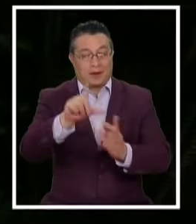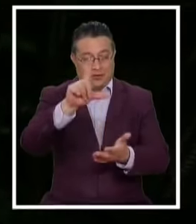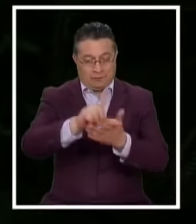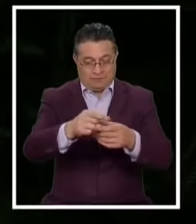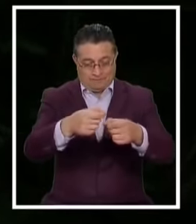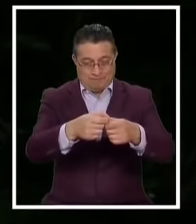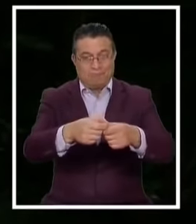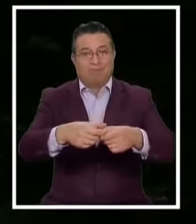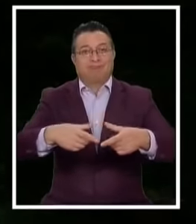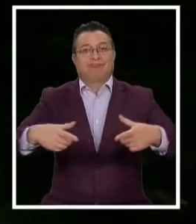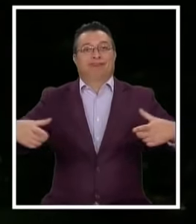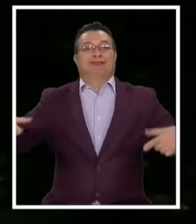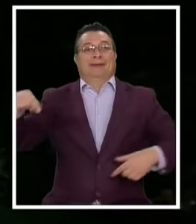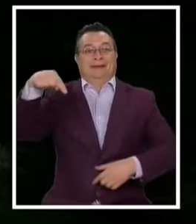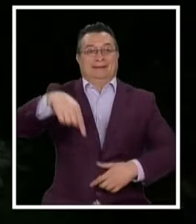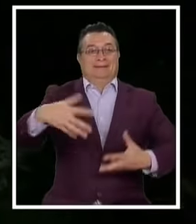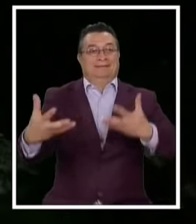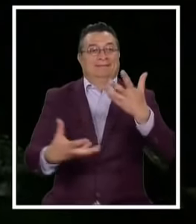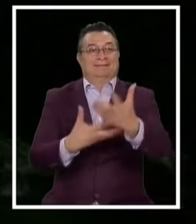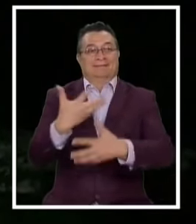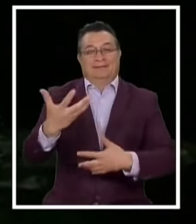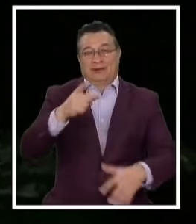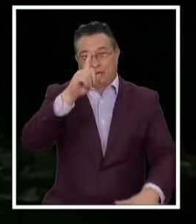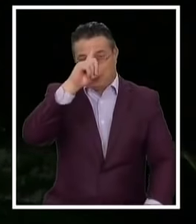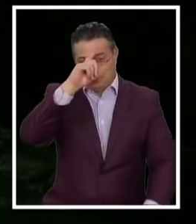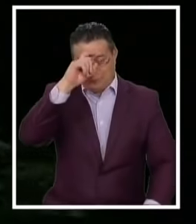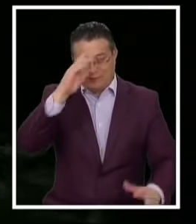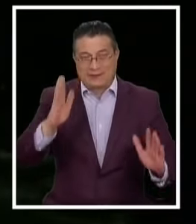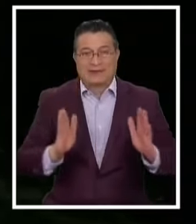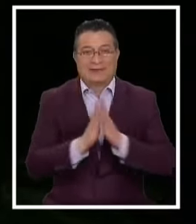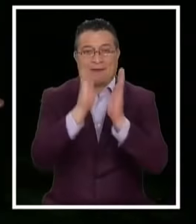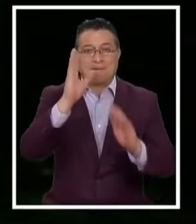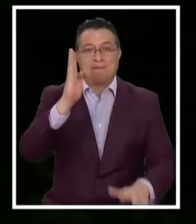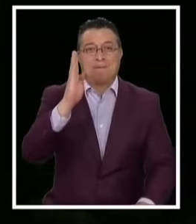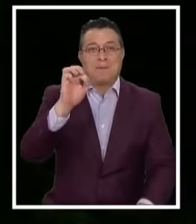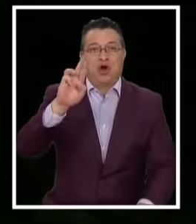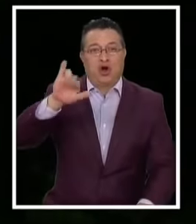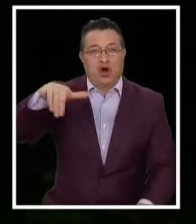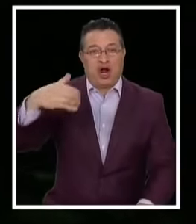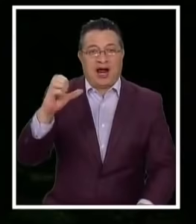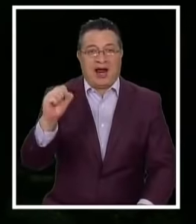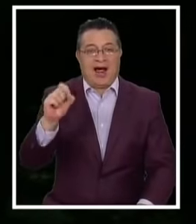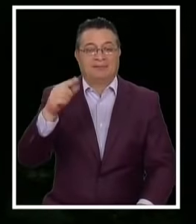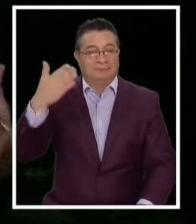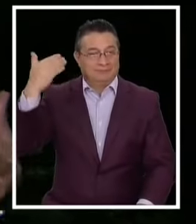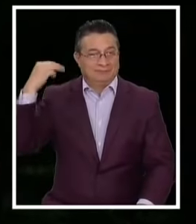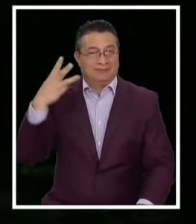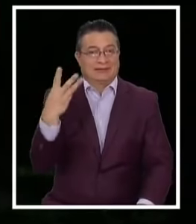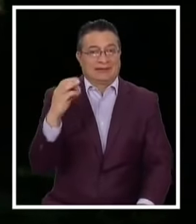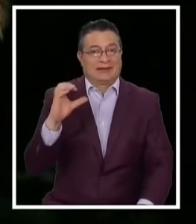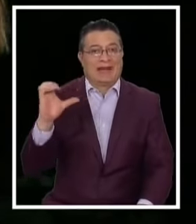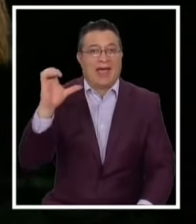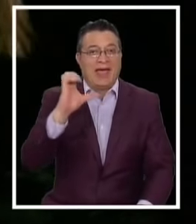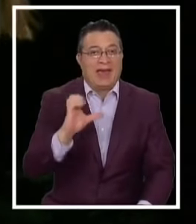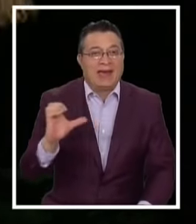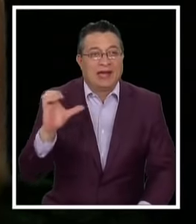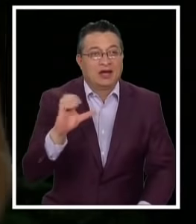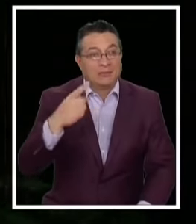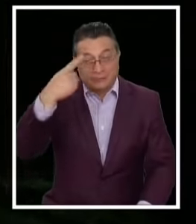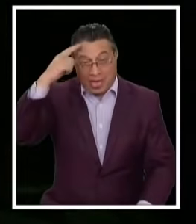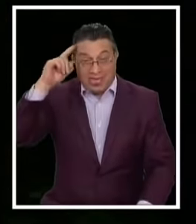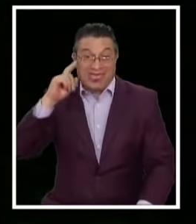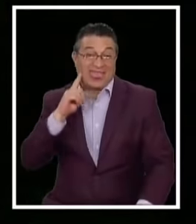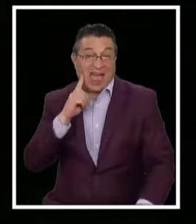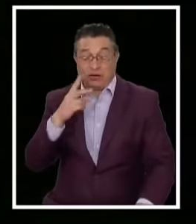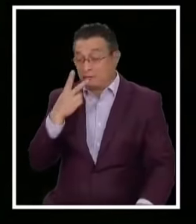cero Del incendio Del hospital San Borja Rearán Ocurrido el pasado 30 de enero Los daños Como